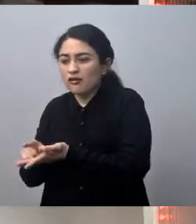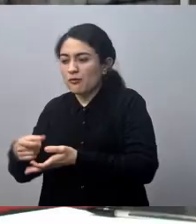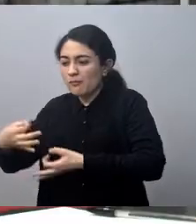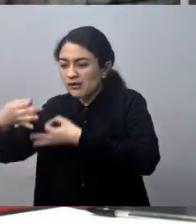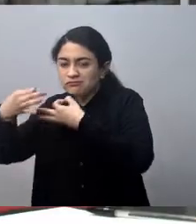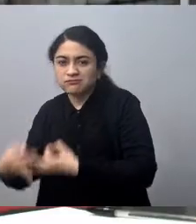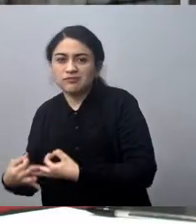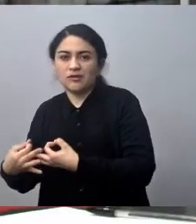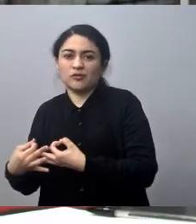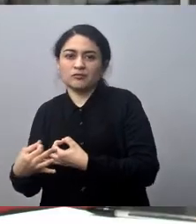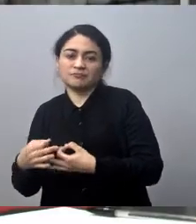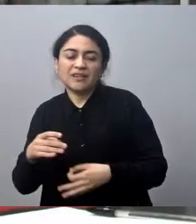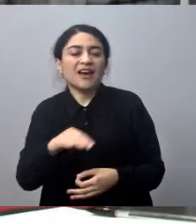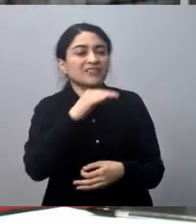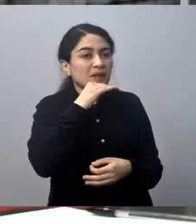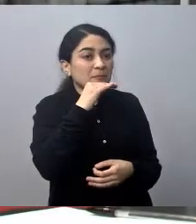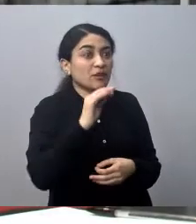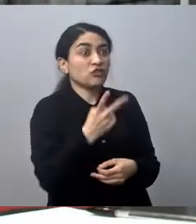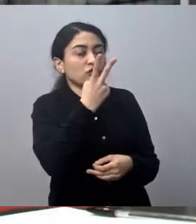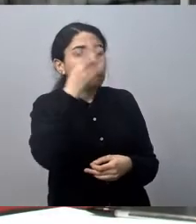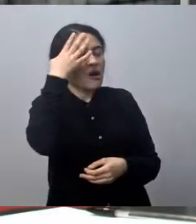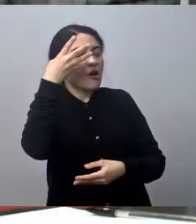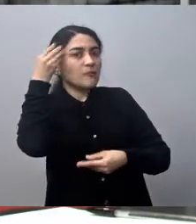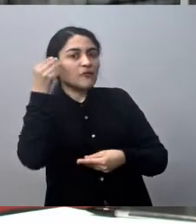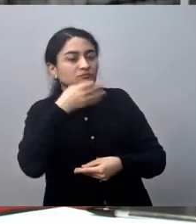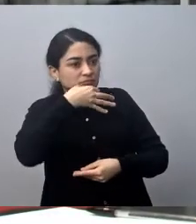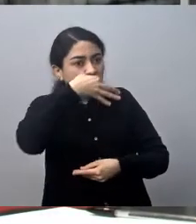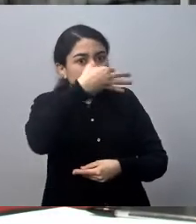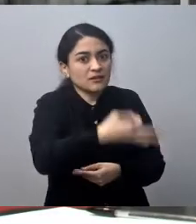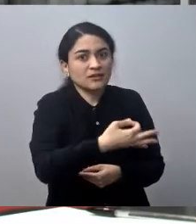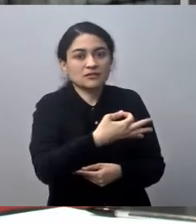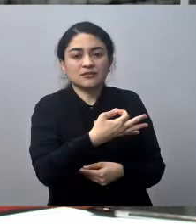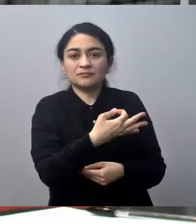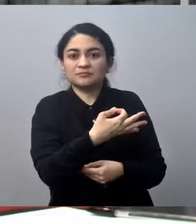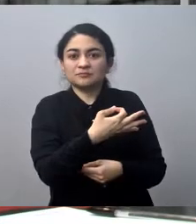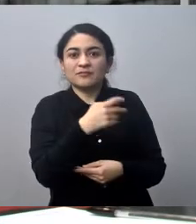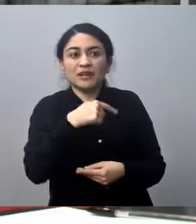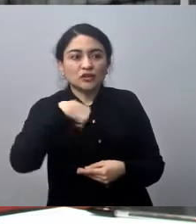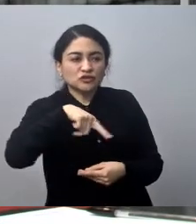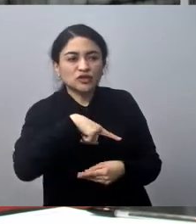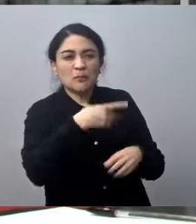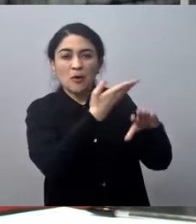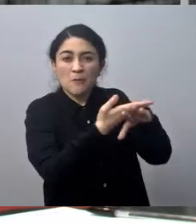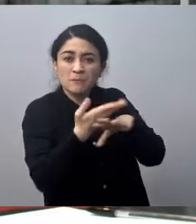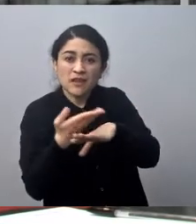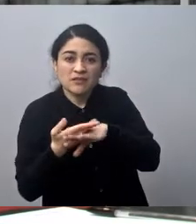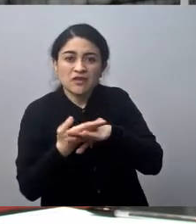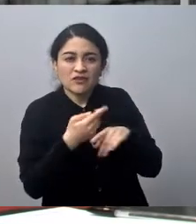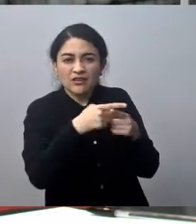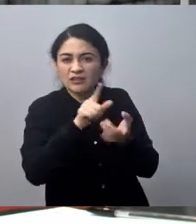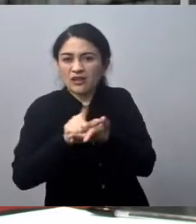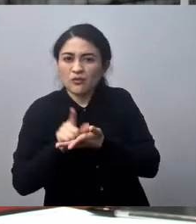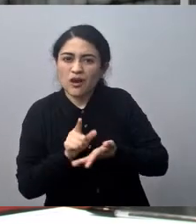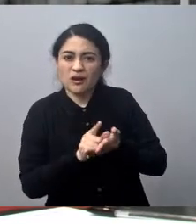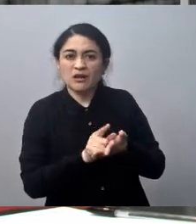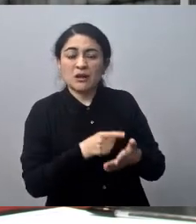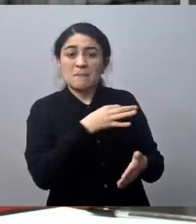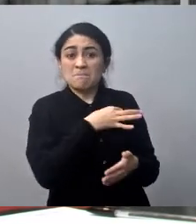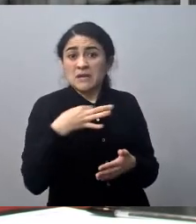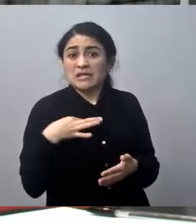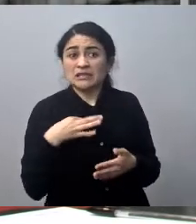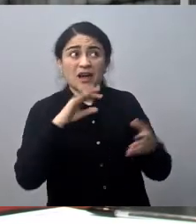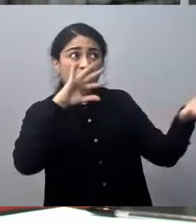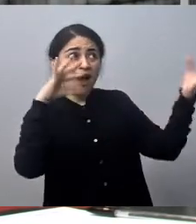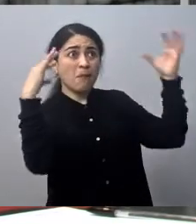barrios Hay dos cosas que se me olvidó de decir en el tema ámbito que lo hemos solicitado a distintas instancias a la Ministra de Medio